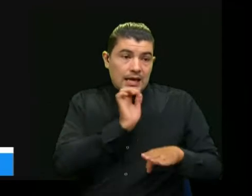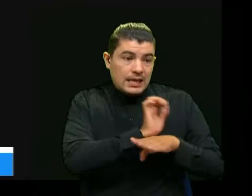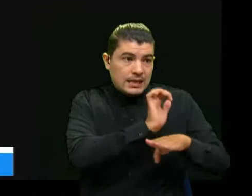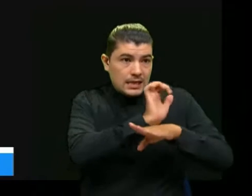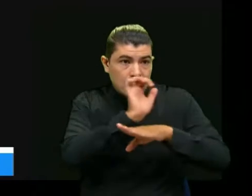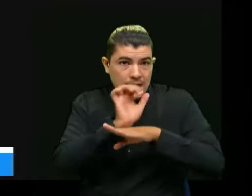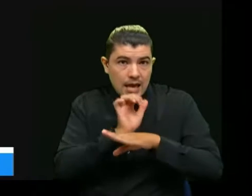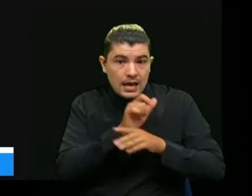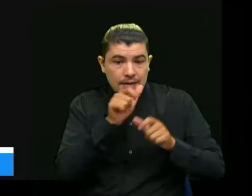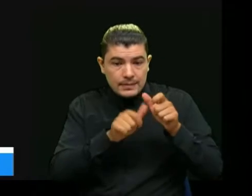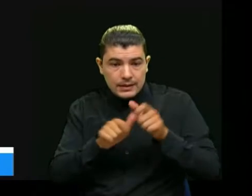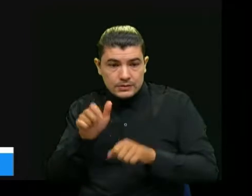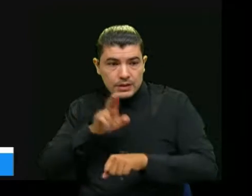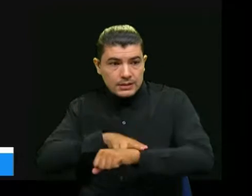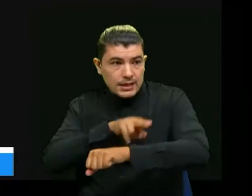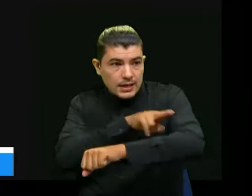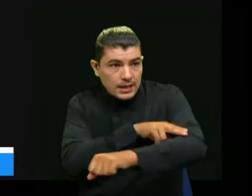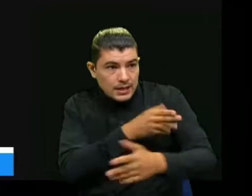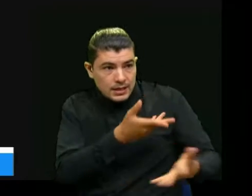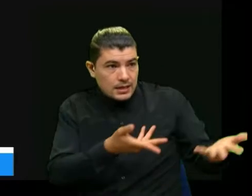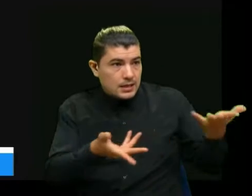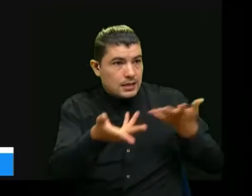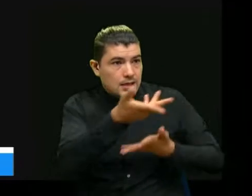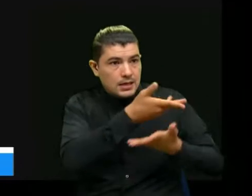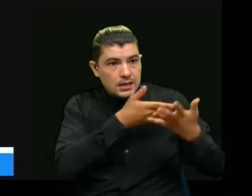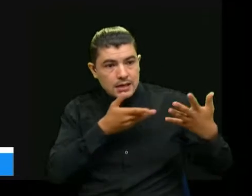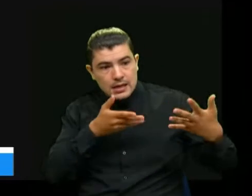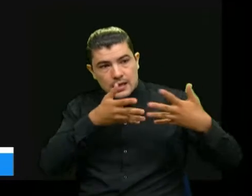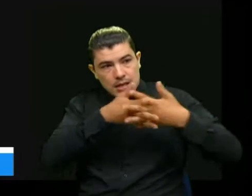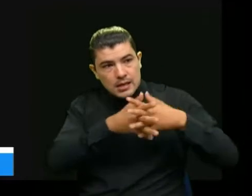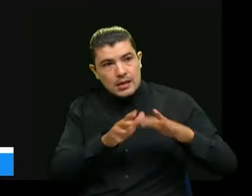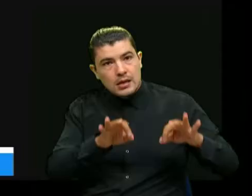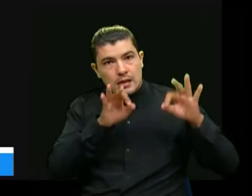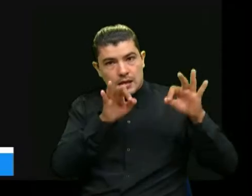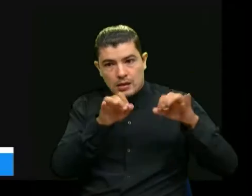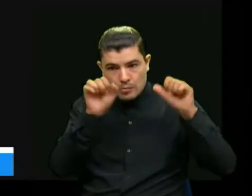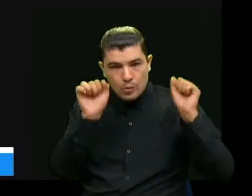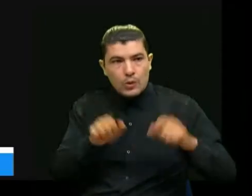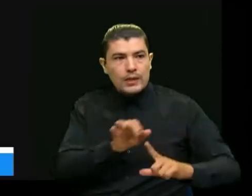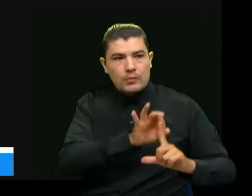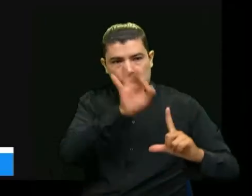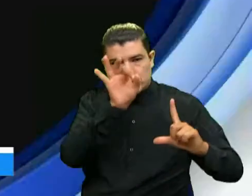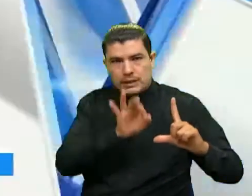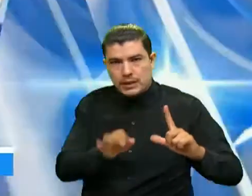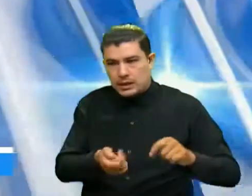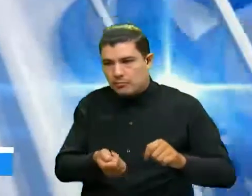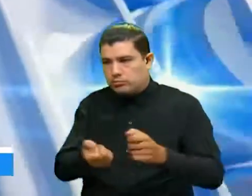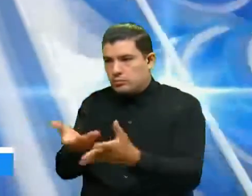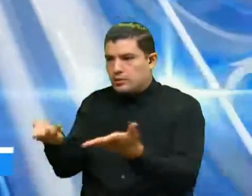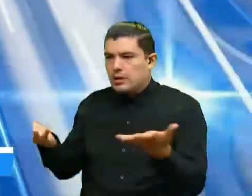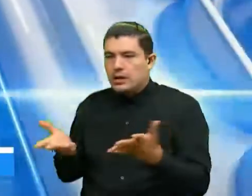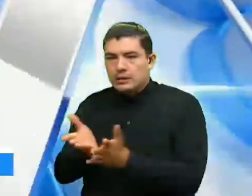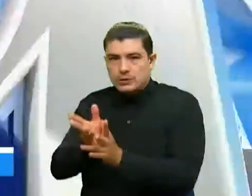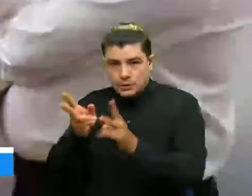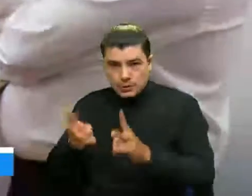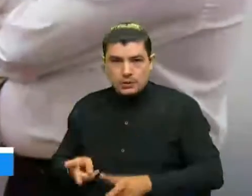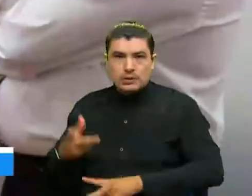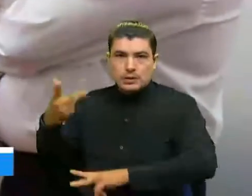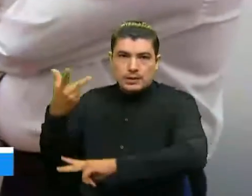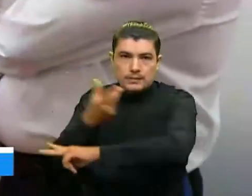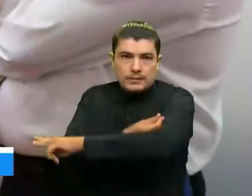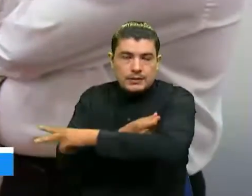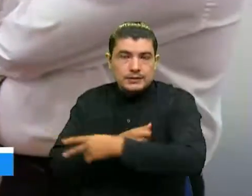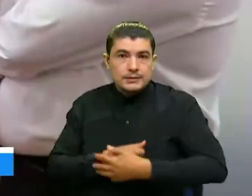puede tener la certeza han alcanzado altos porcentajes de vacunación esperamos de igual manera que los